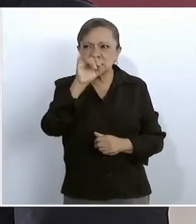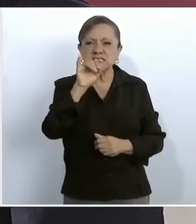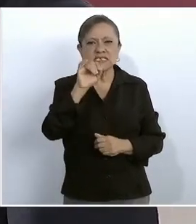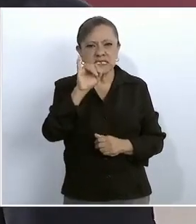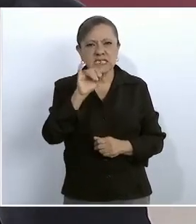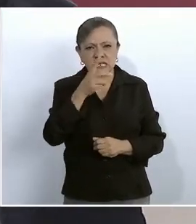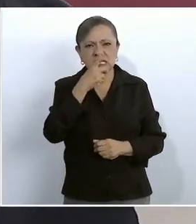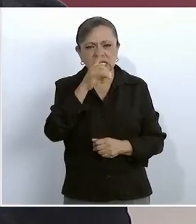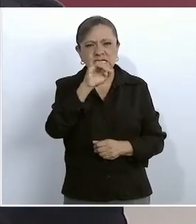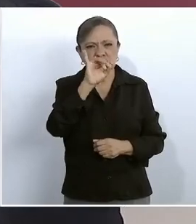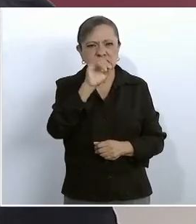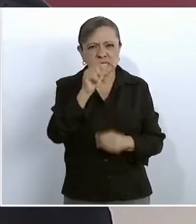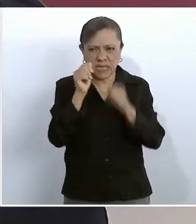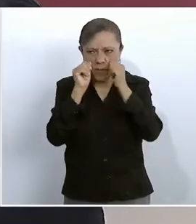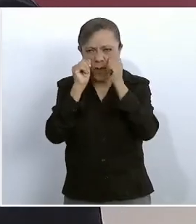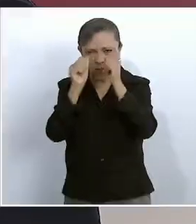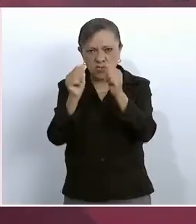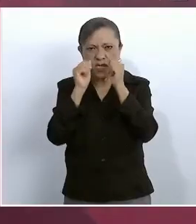Sí,